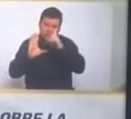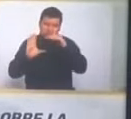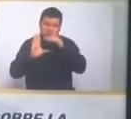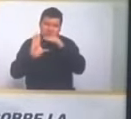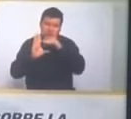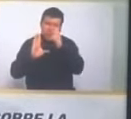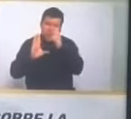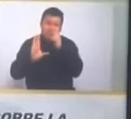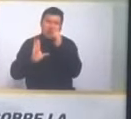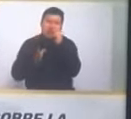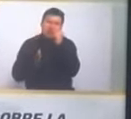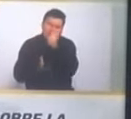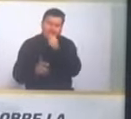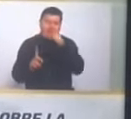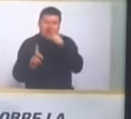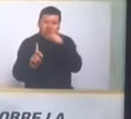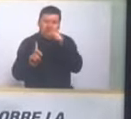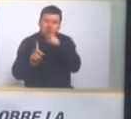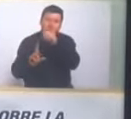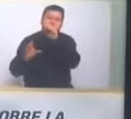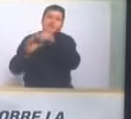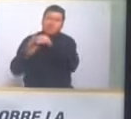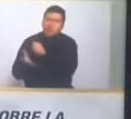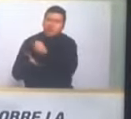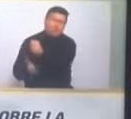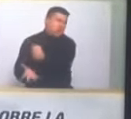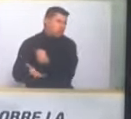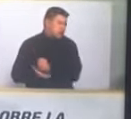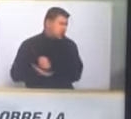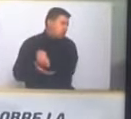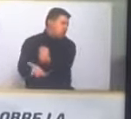para volver a meterle plata a los fondos